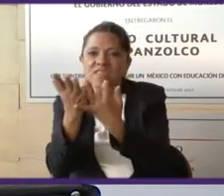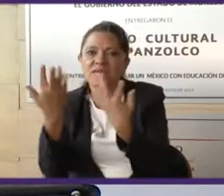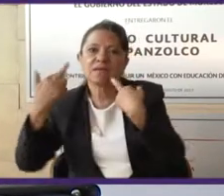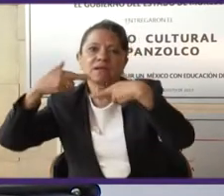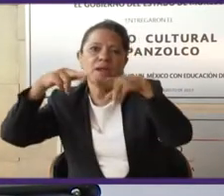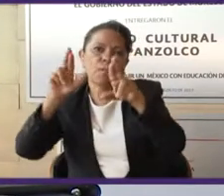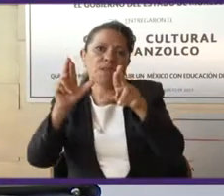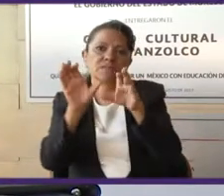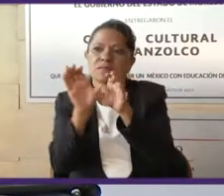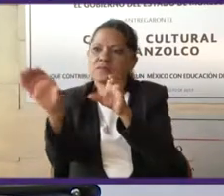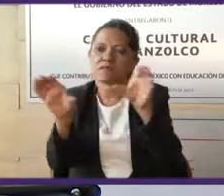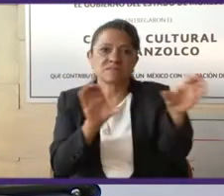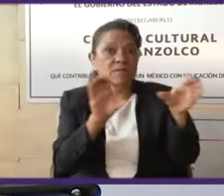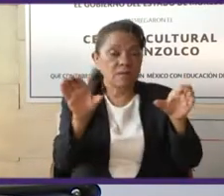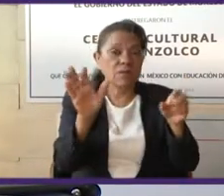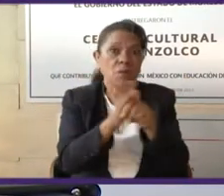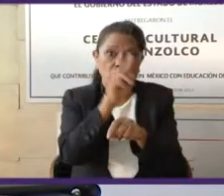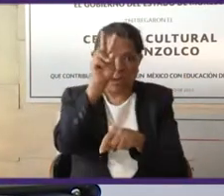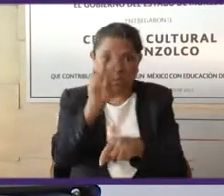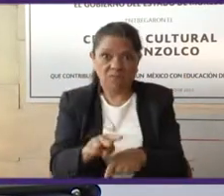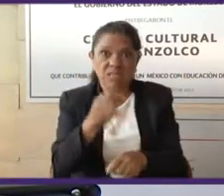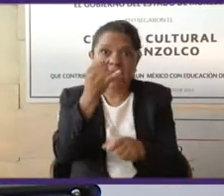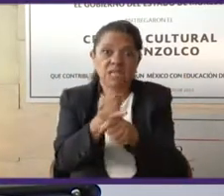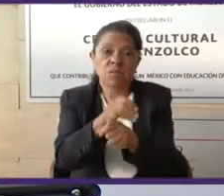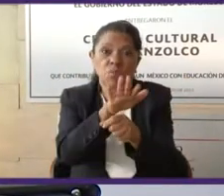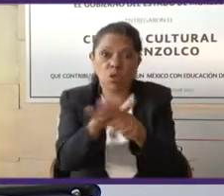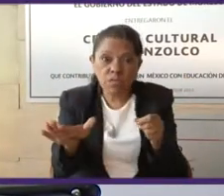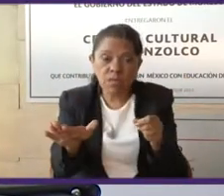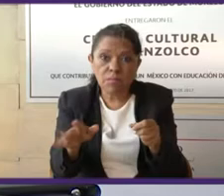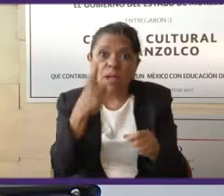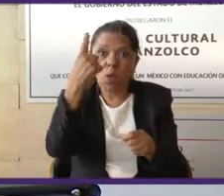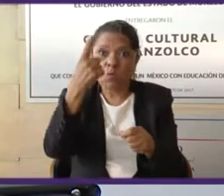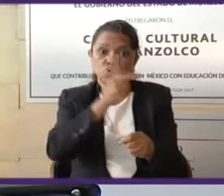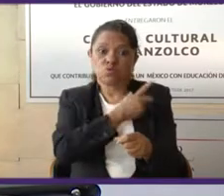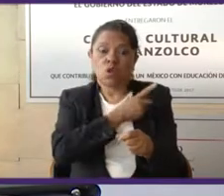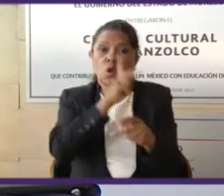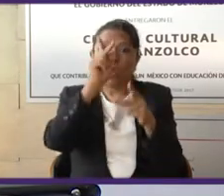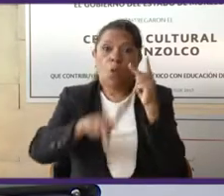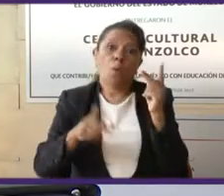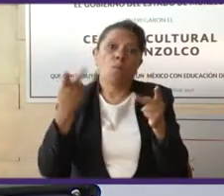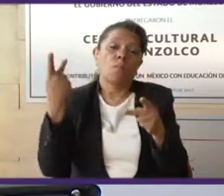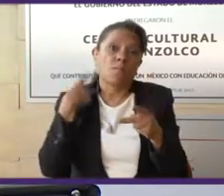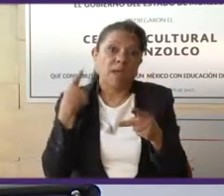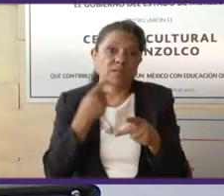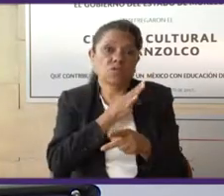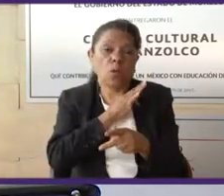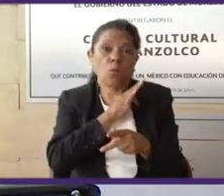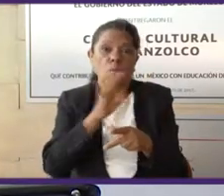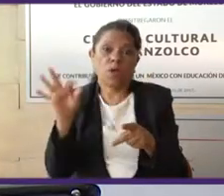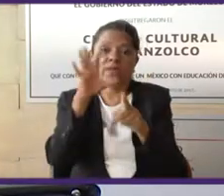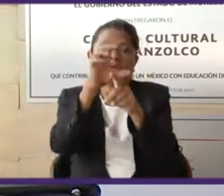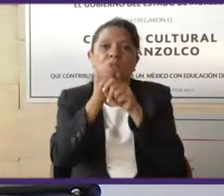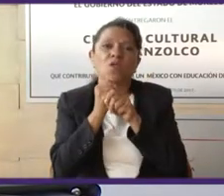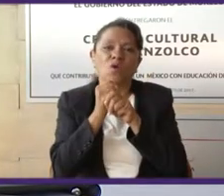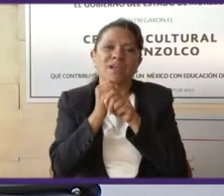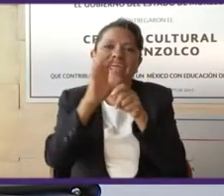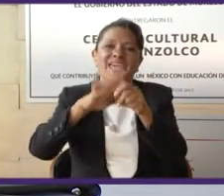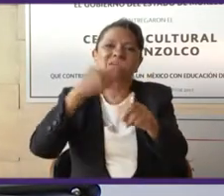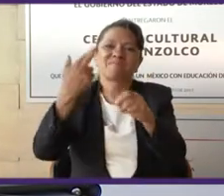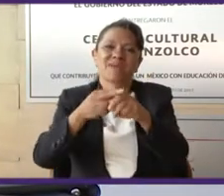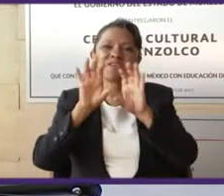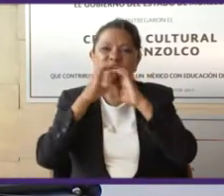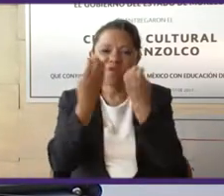Es materialmente imposible que un partido pueda lograr una mayoría estable en el Congreso. Entonces, el primer